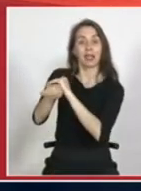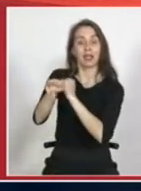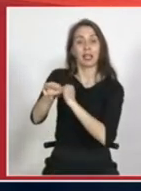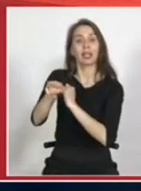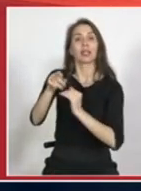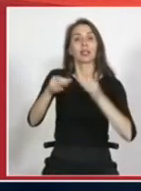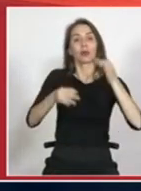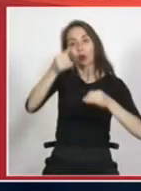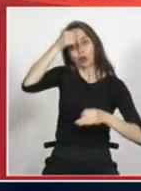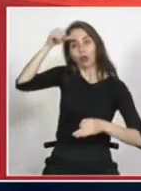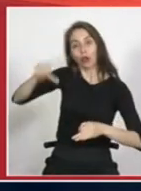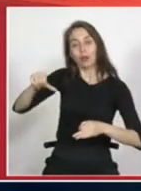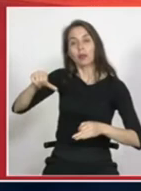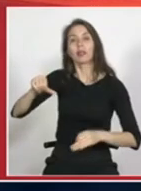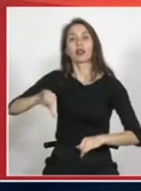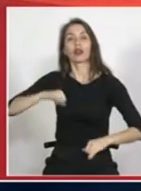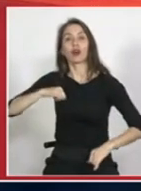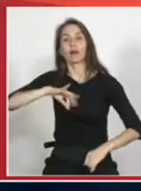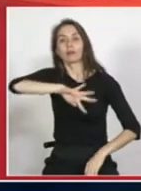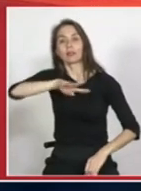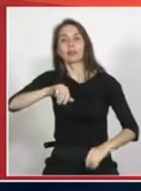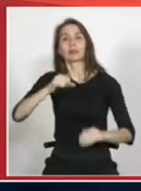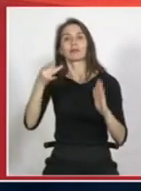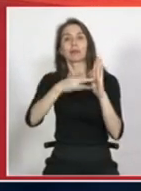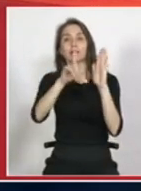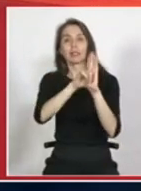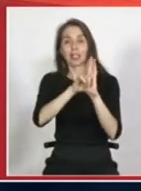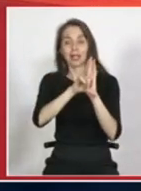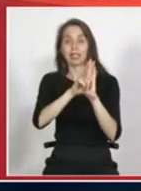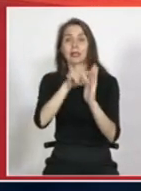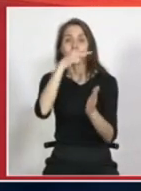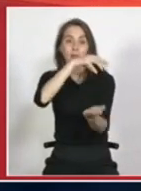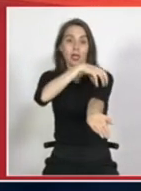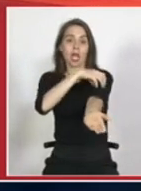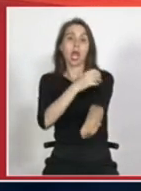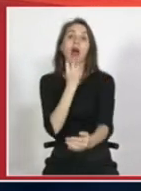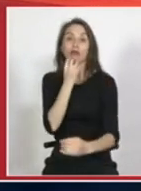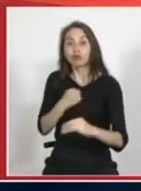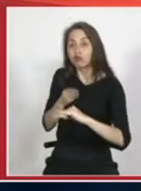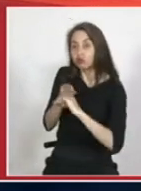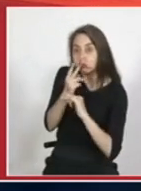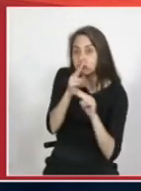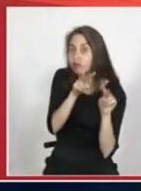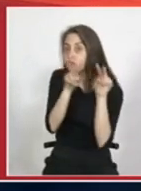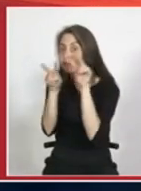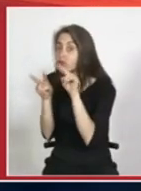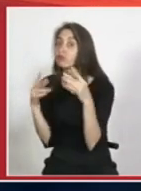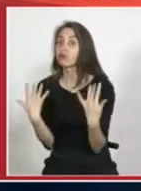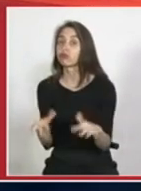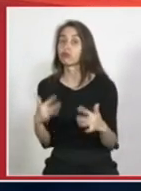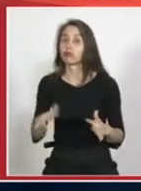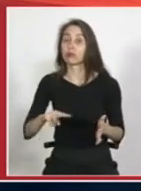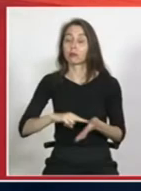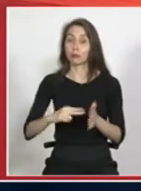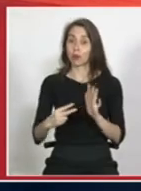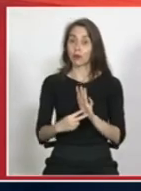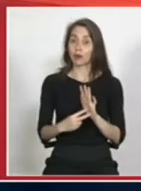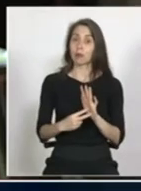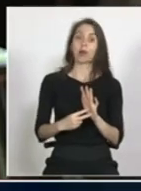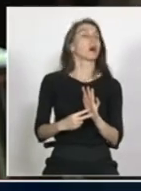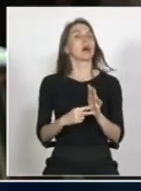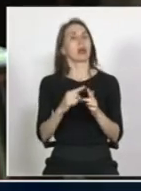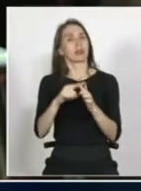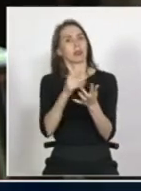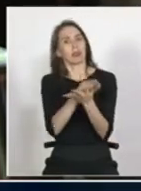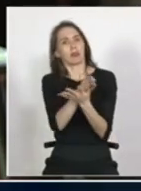por conflicto con la ley penal los adolescentes de la región de Antofagasta. A propósito de cuán problemático es el tema y de cuántas aristas